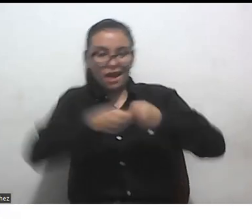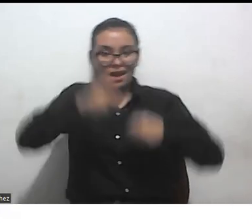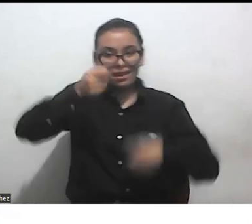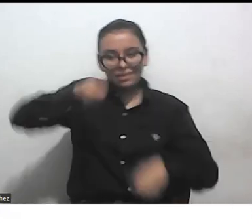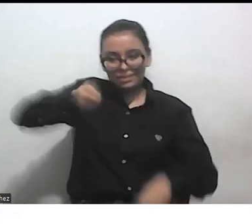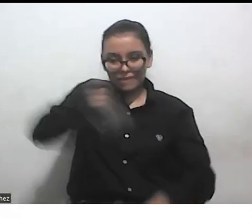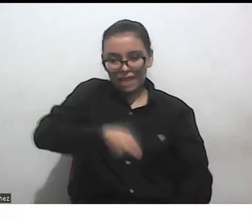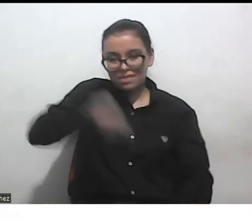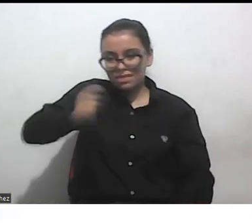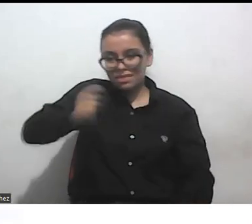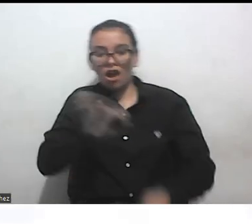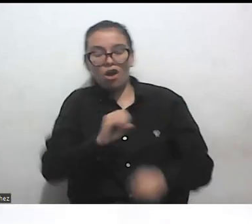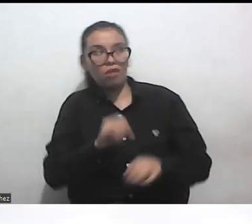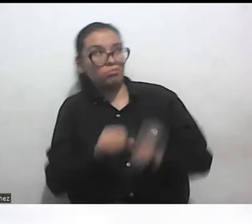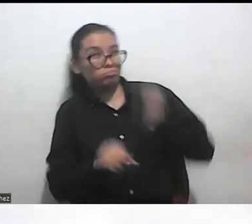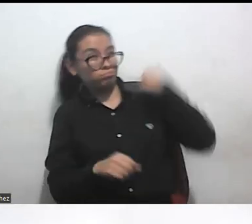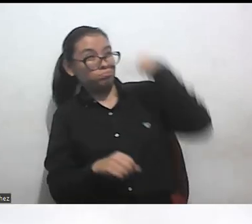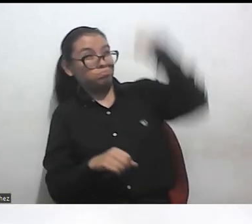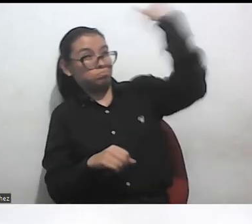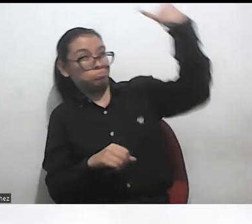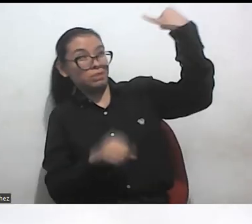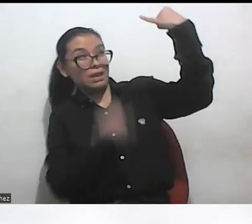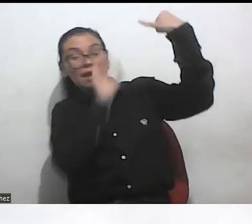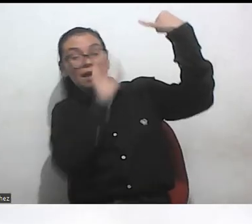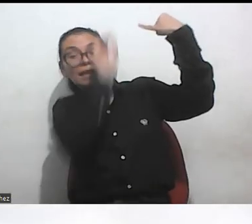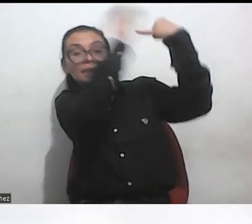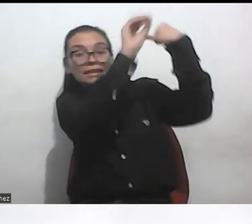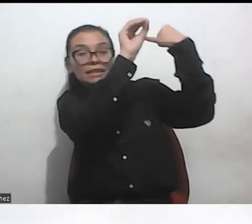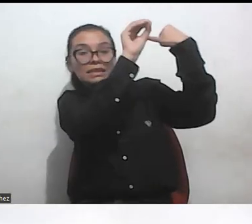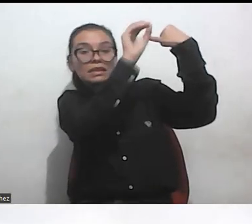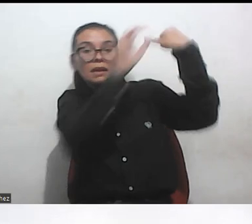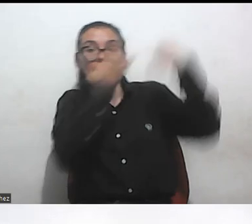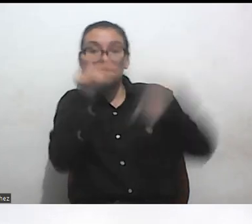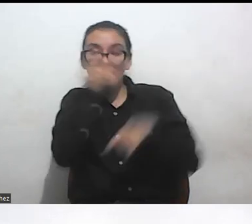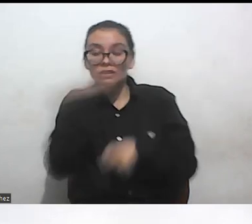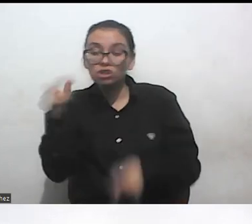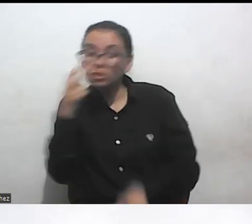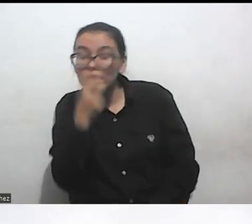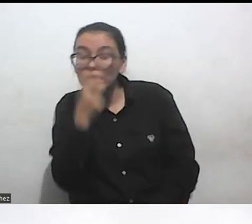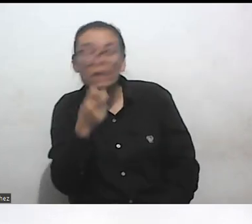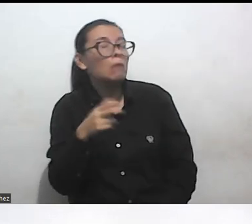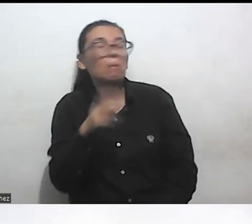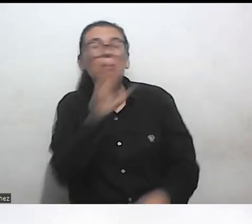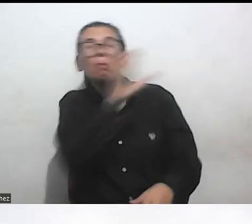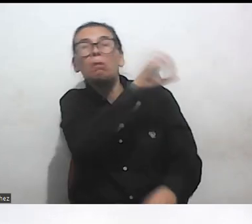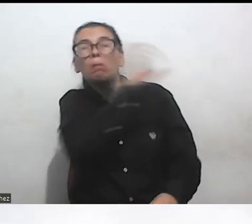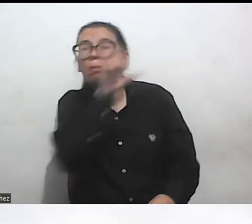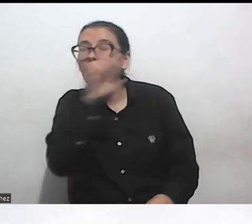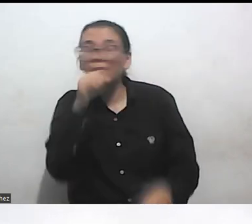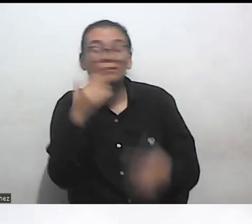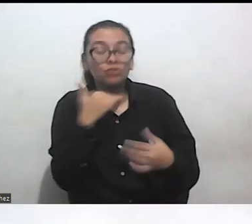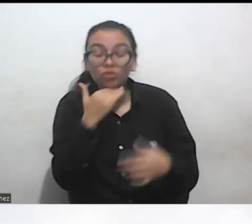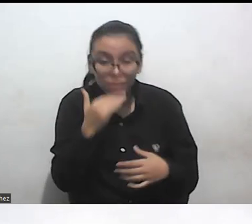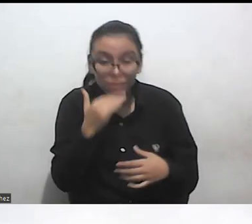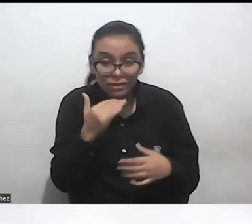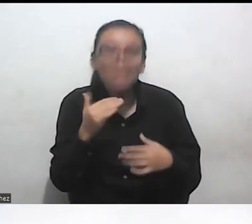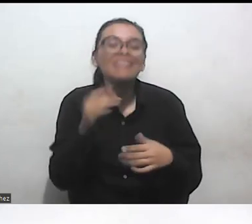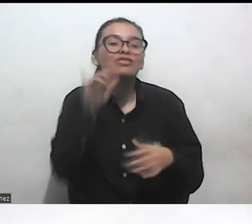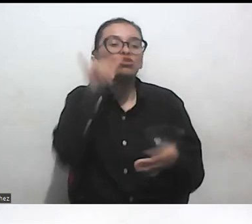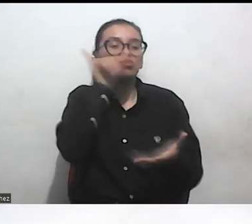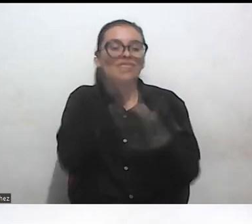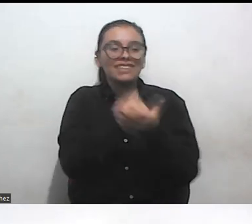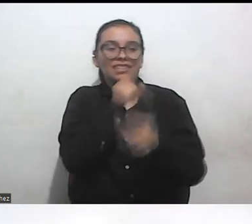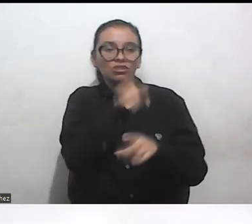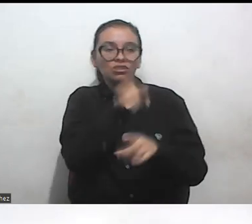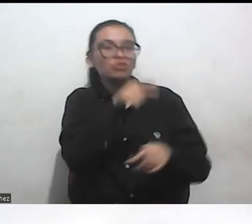lugar en donde no puede llegar una persona así. Esas son formas claras de violencia basada en género que el sistema no lee como tal. Yo tuve un